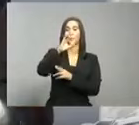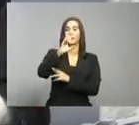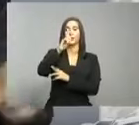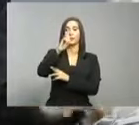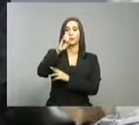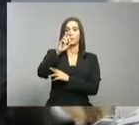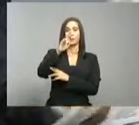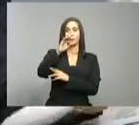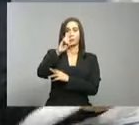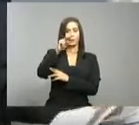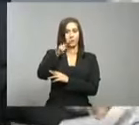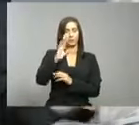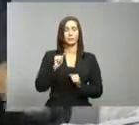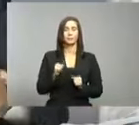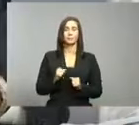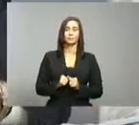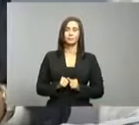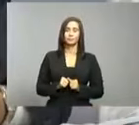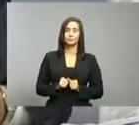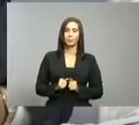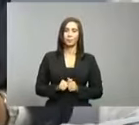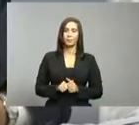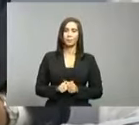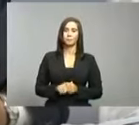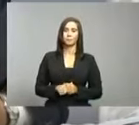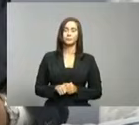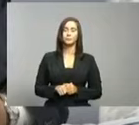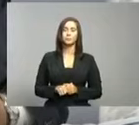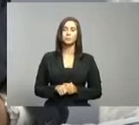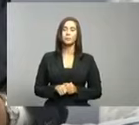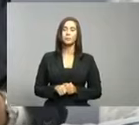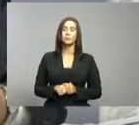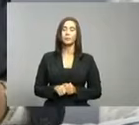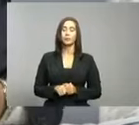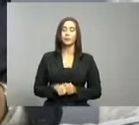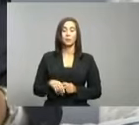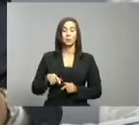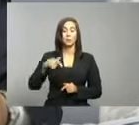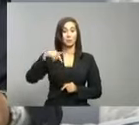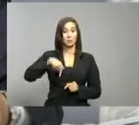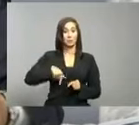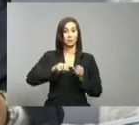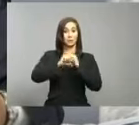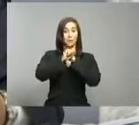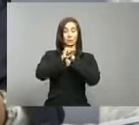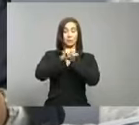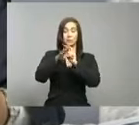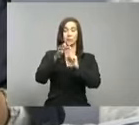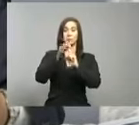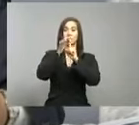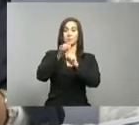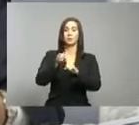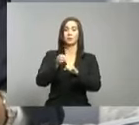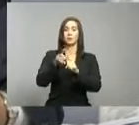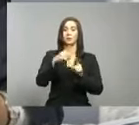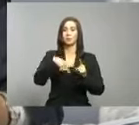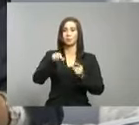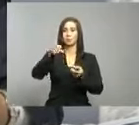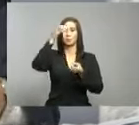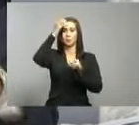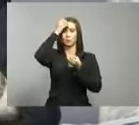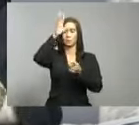Bueno, nosotros no estamos o sea para informes específicos de esa naturaleza. Todos los